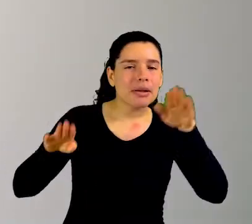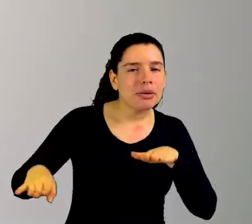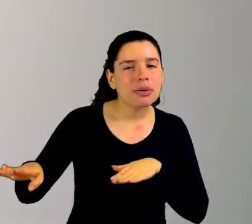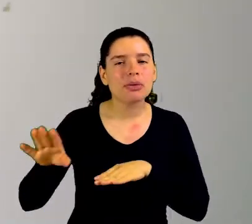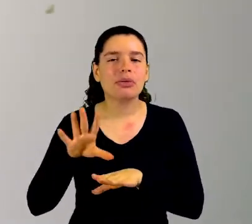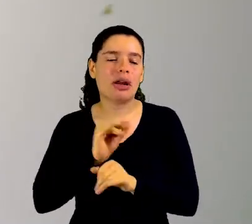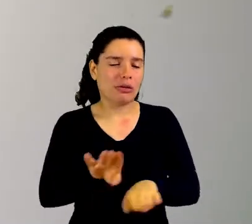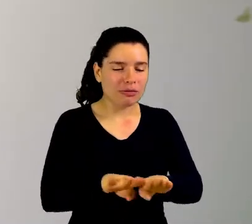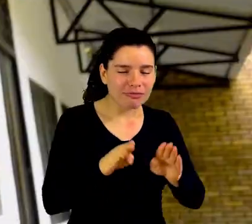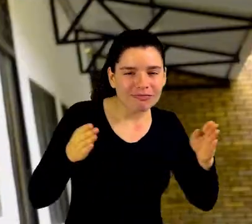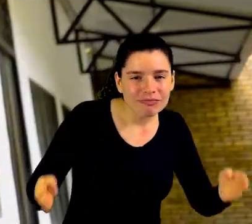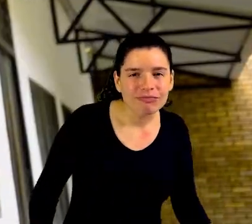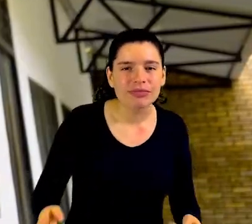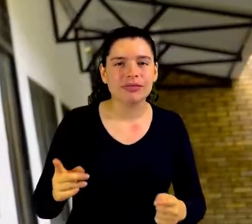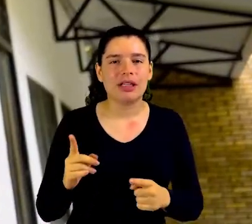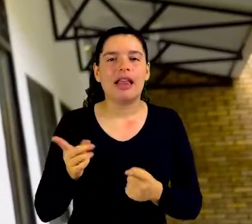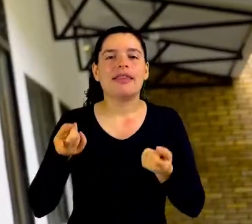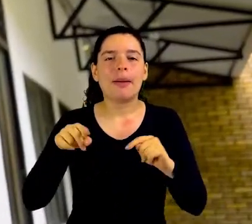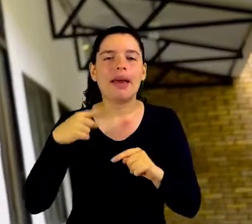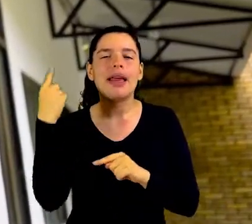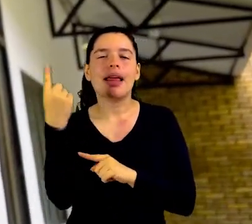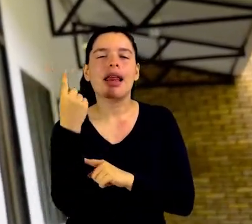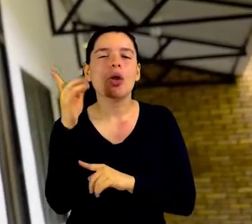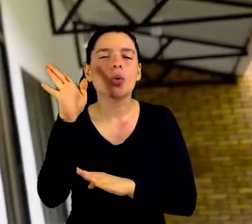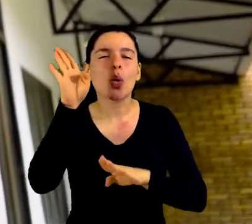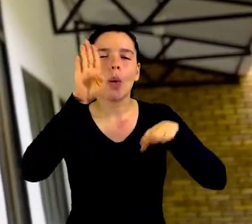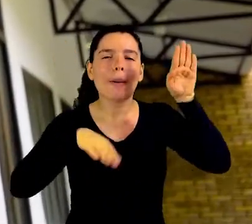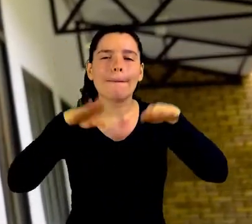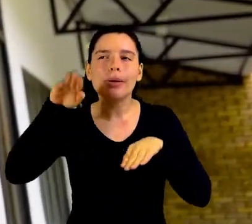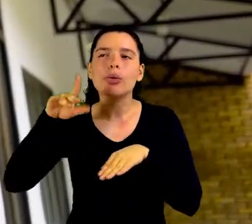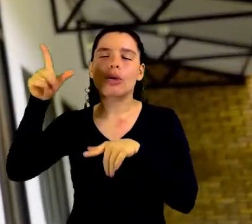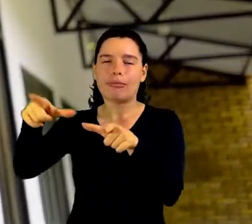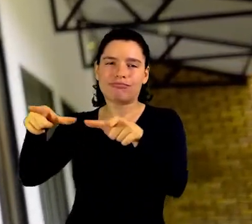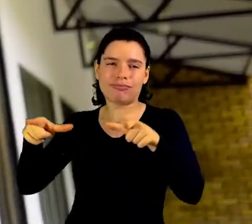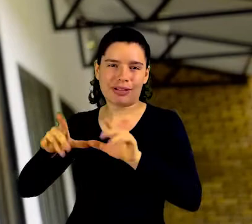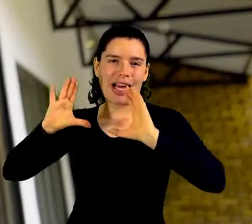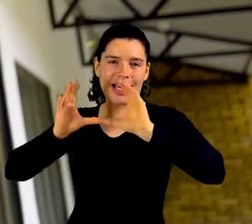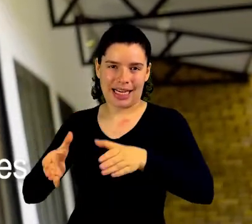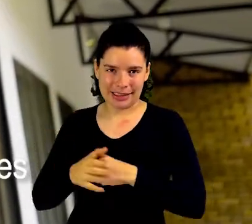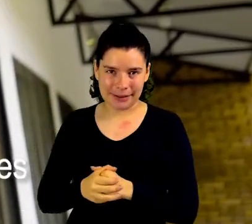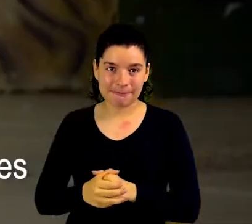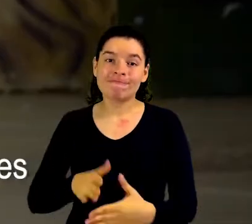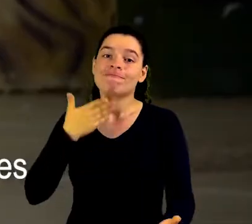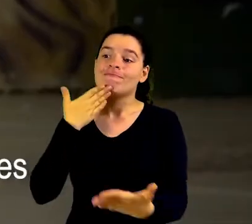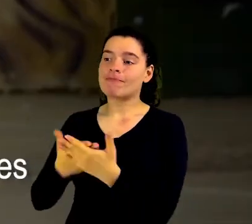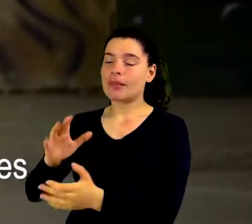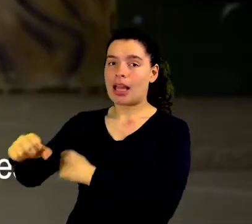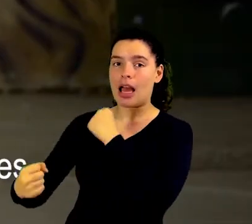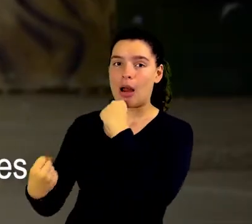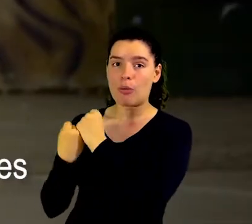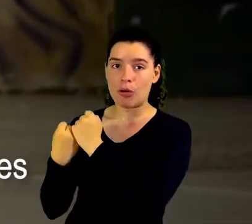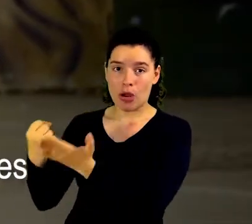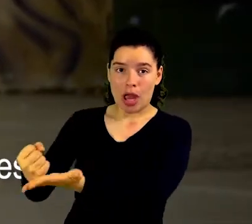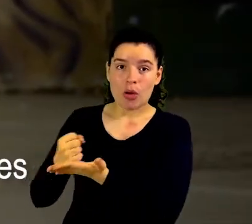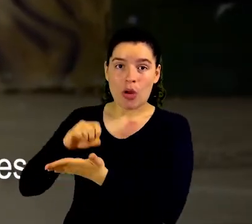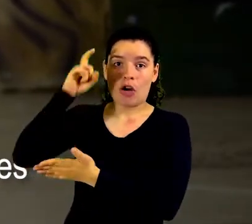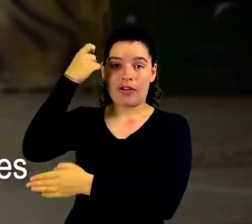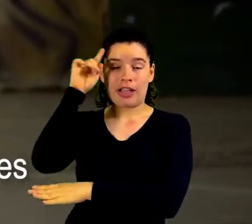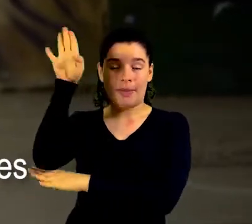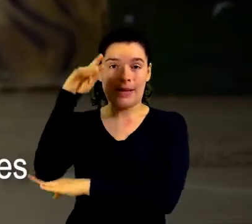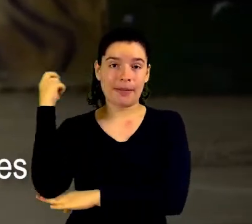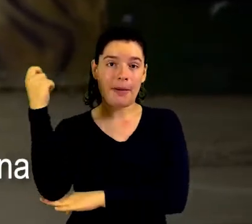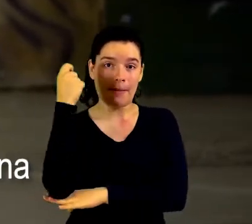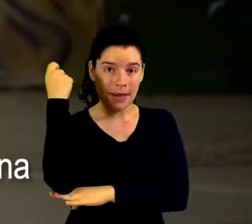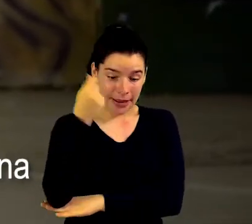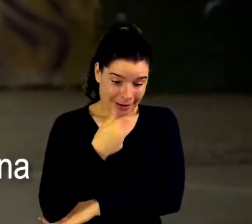pintura de los pupitres y parte de la pintura de las aulas. Con la ayuda de la gobernación y de nosotros, que fuimos